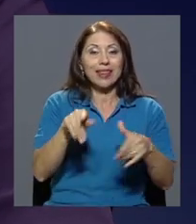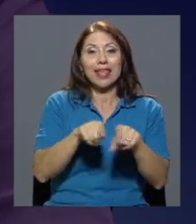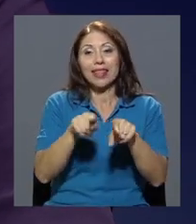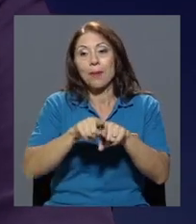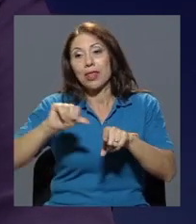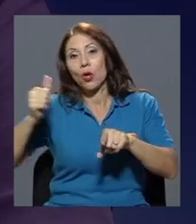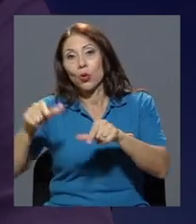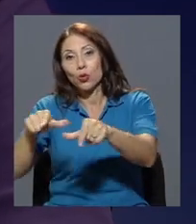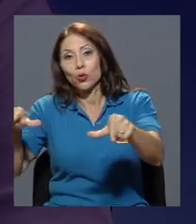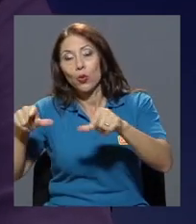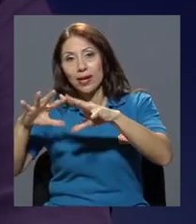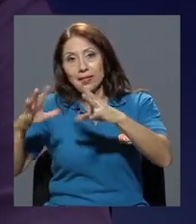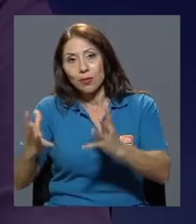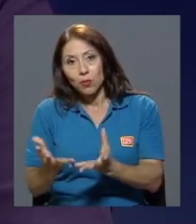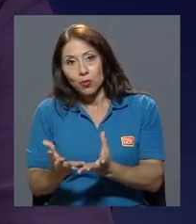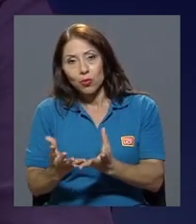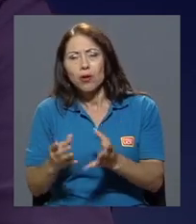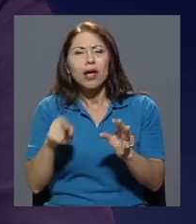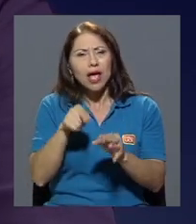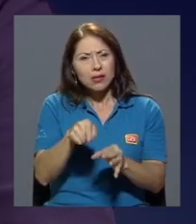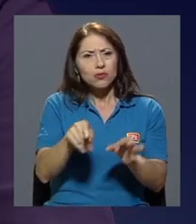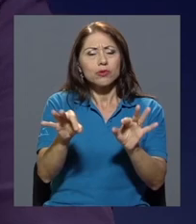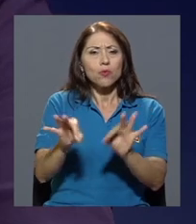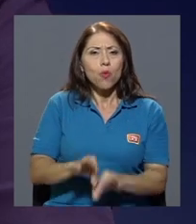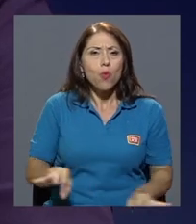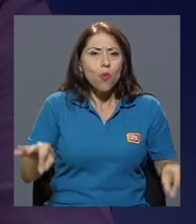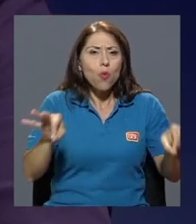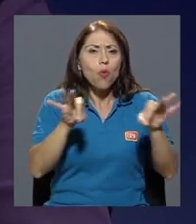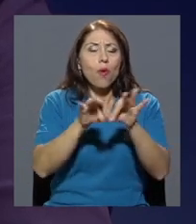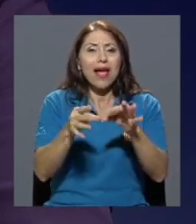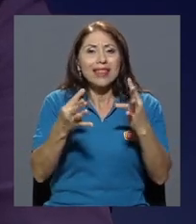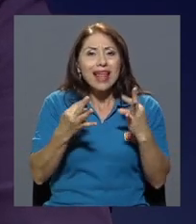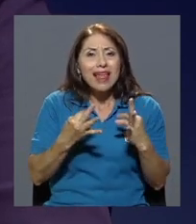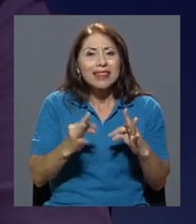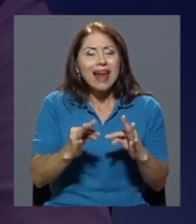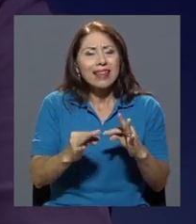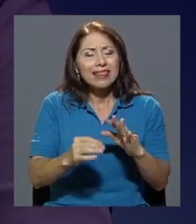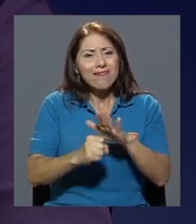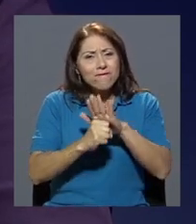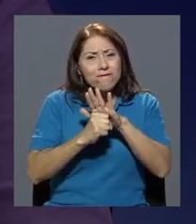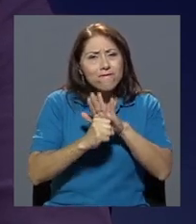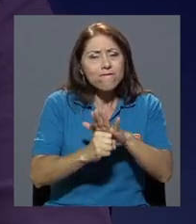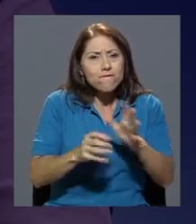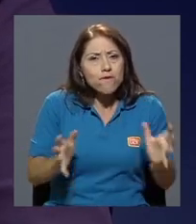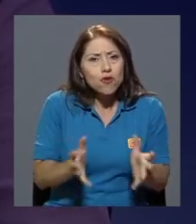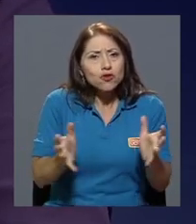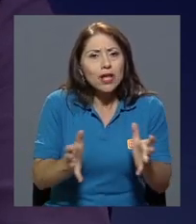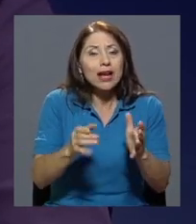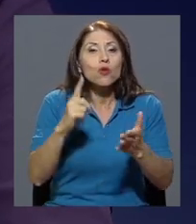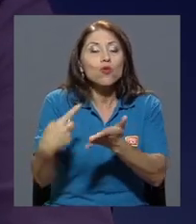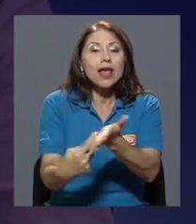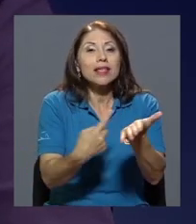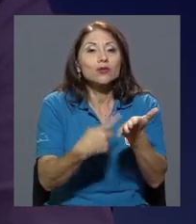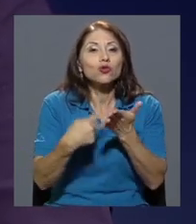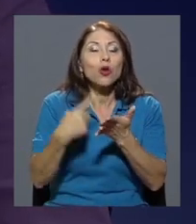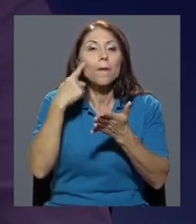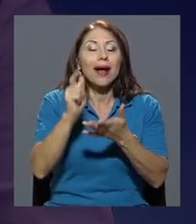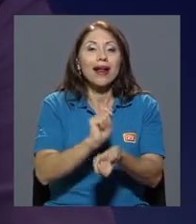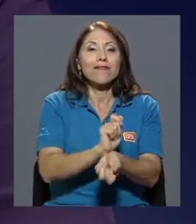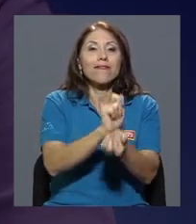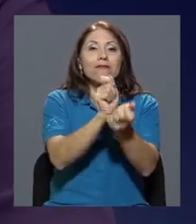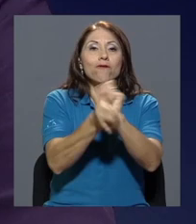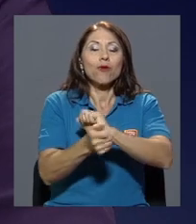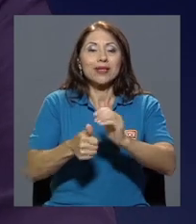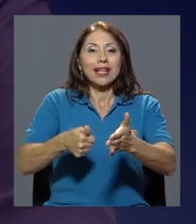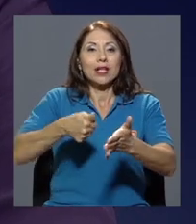otras latitudes es clave para tratar de forzar una discusión que permita hacer reformas electorales y que